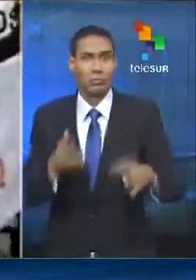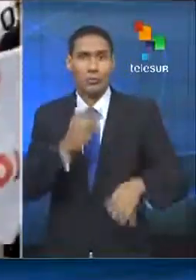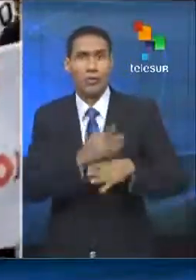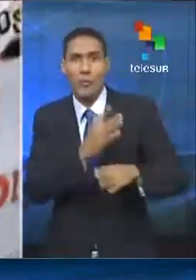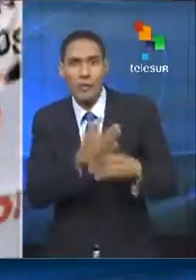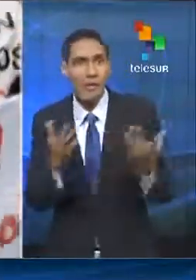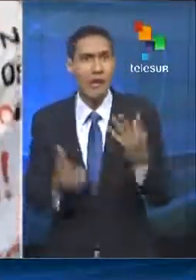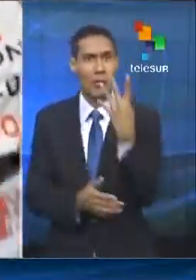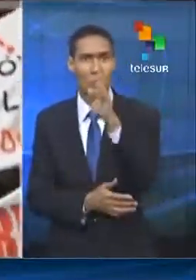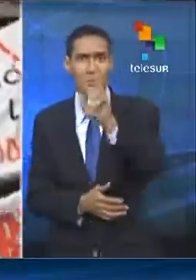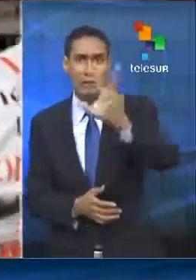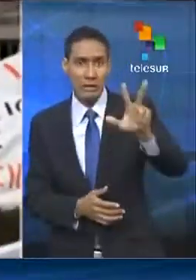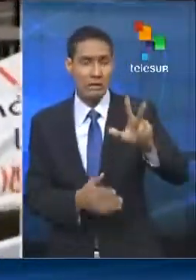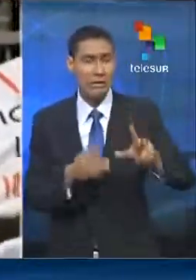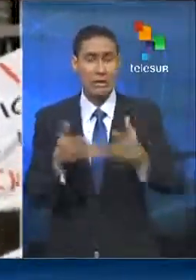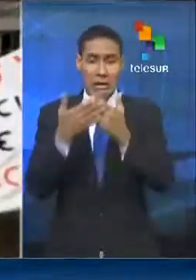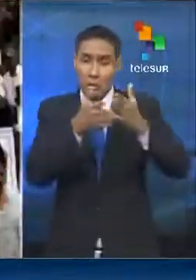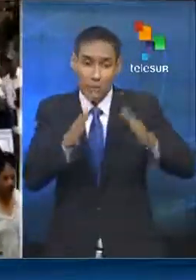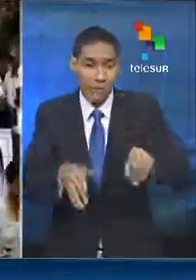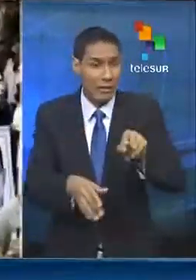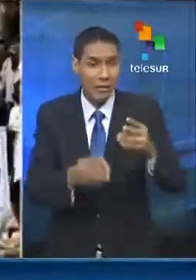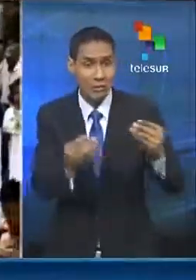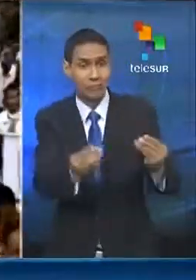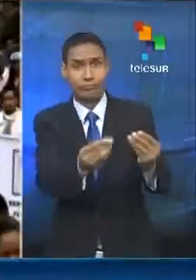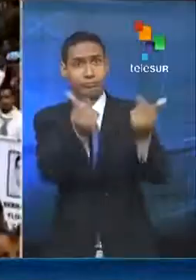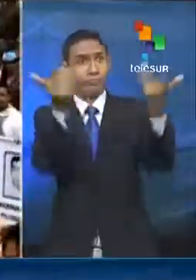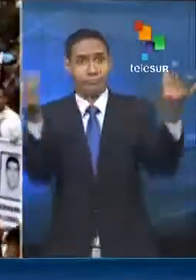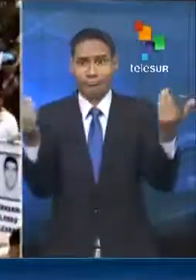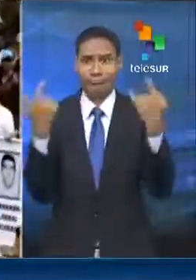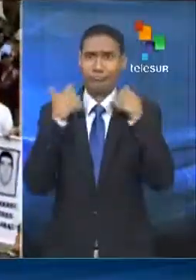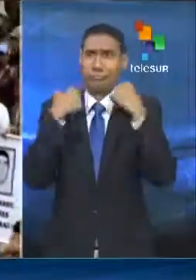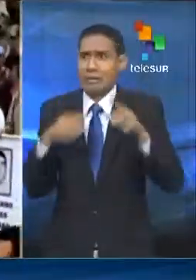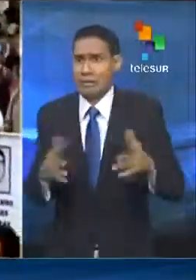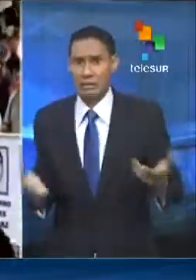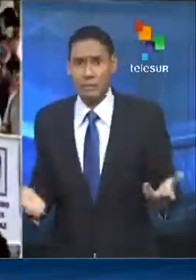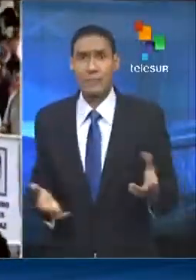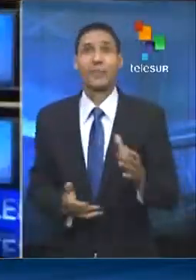los 43 estudiantes desaparecidos de la normal de Ayotzinapa.